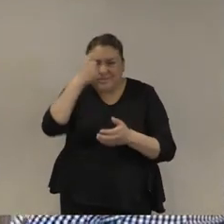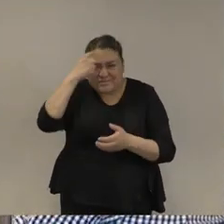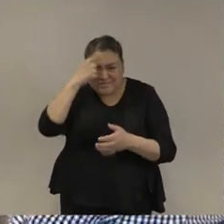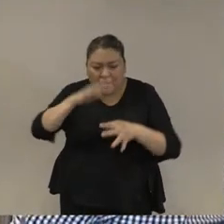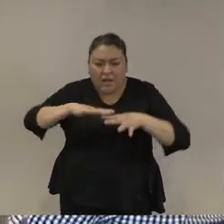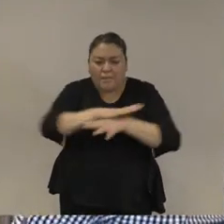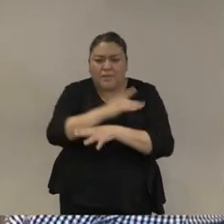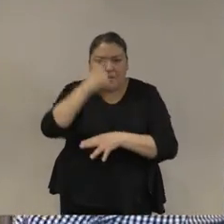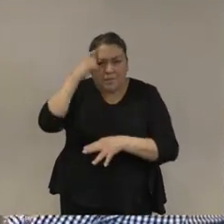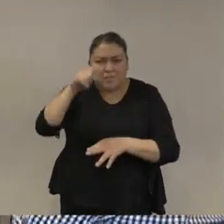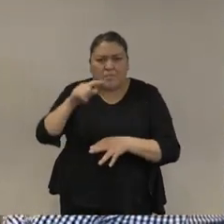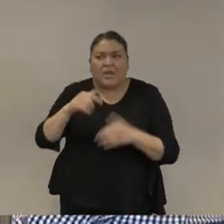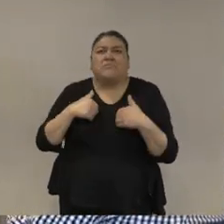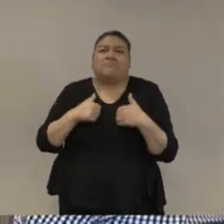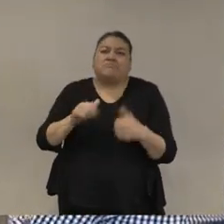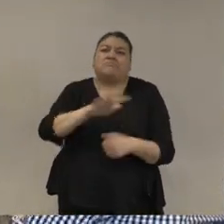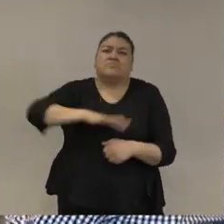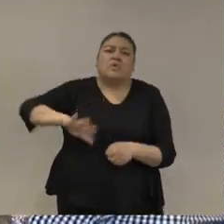gracias Mónica